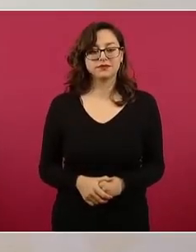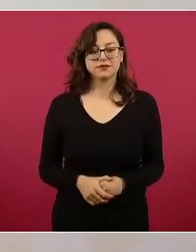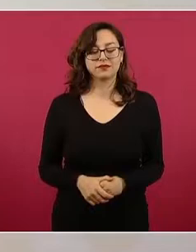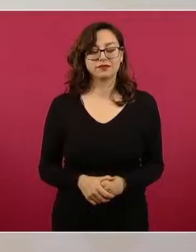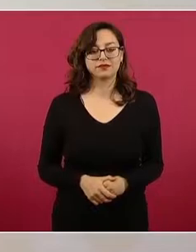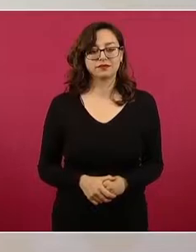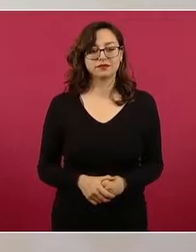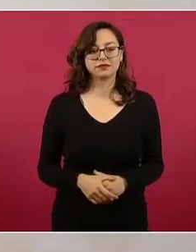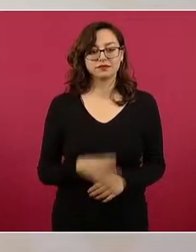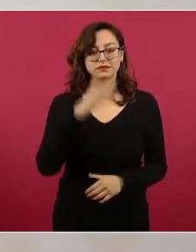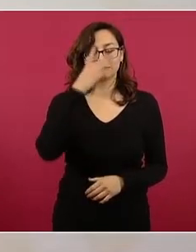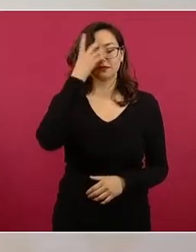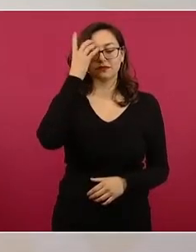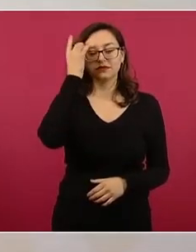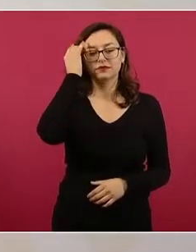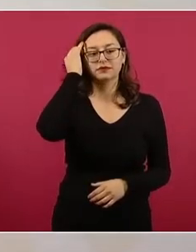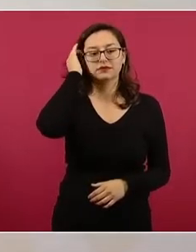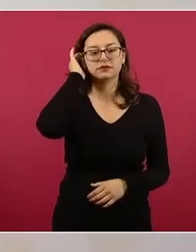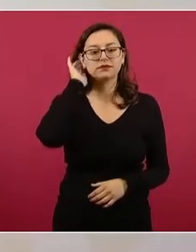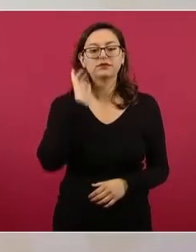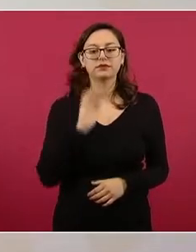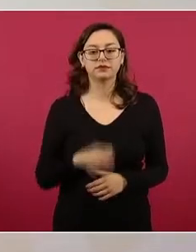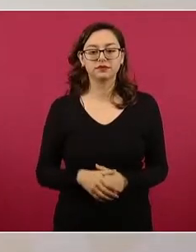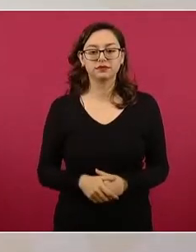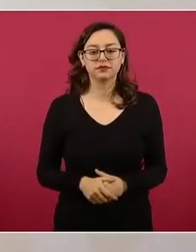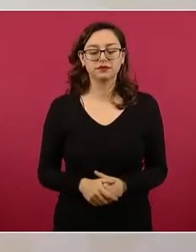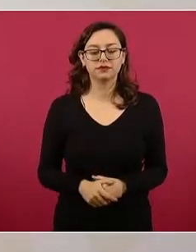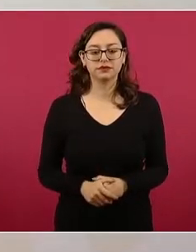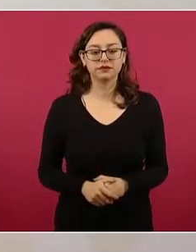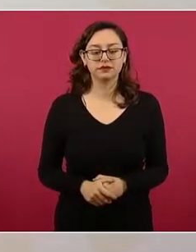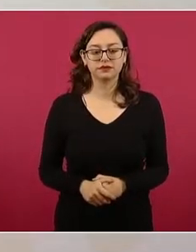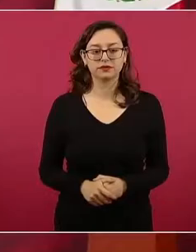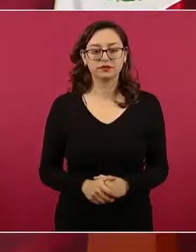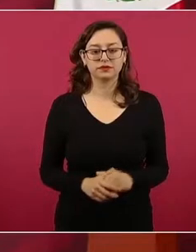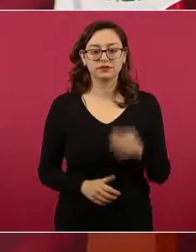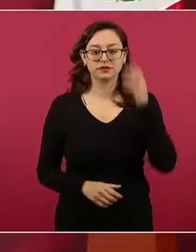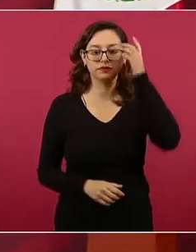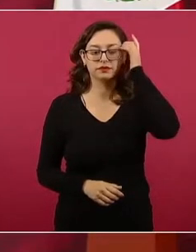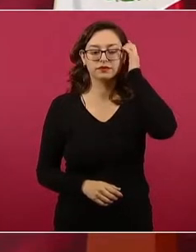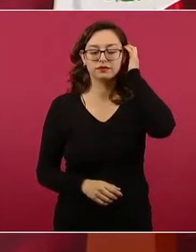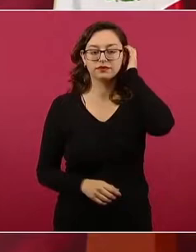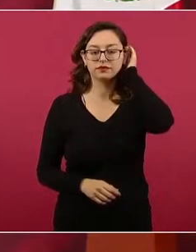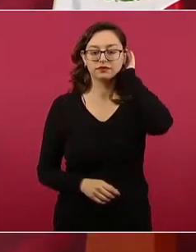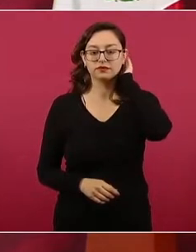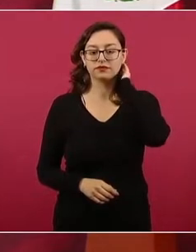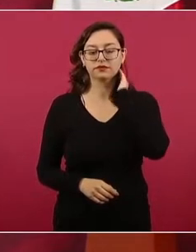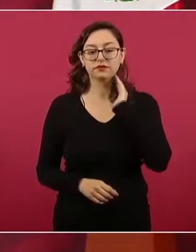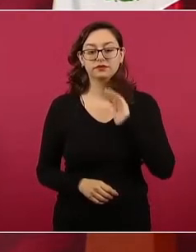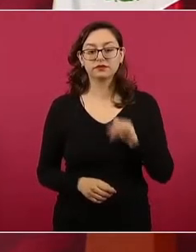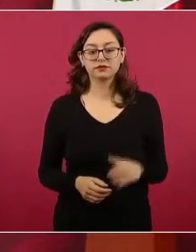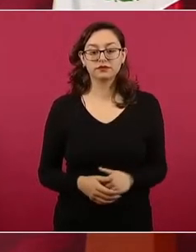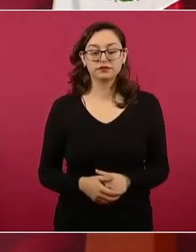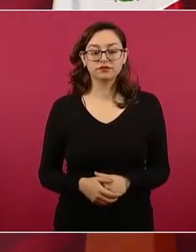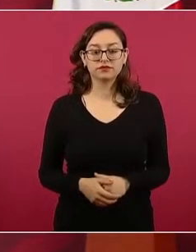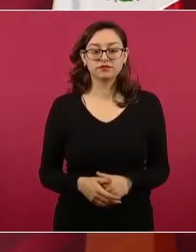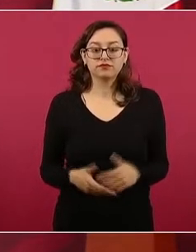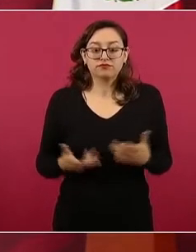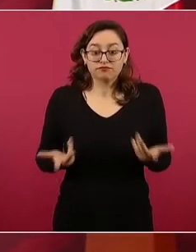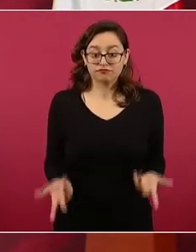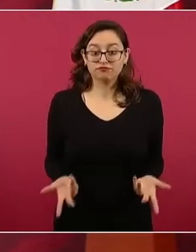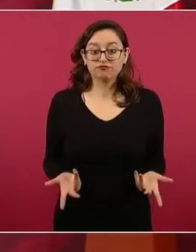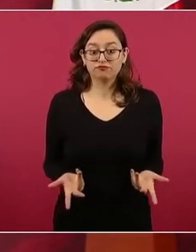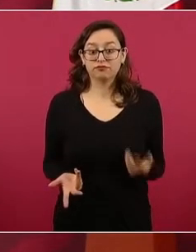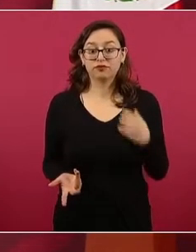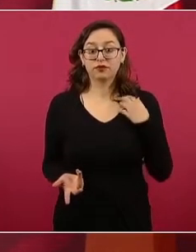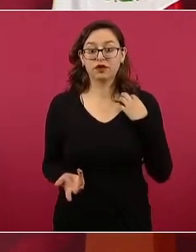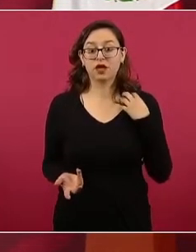una refinería que se construya en el tiempo que